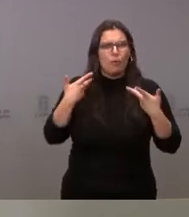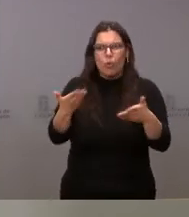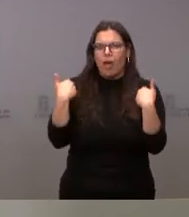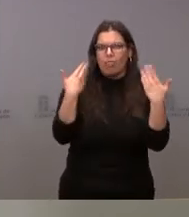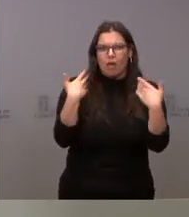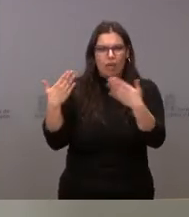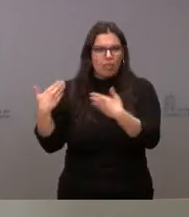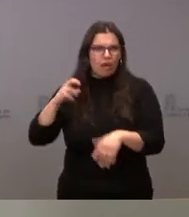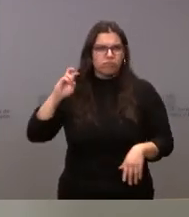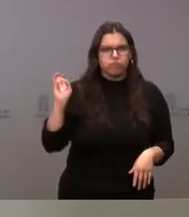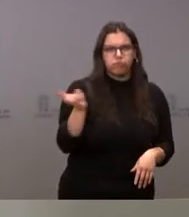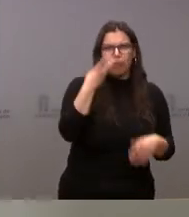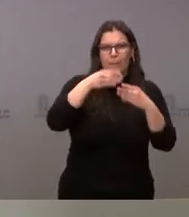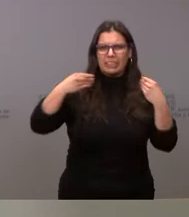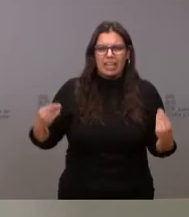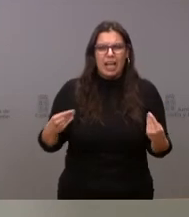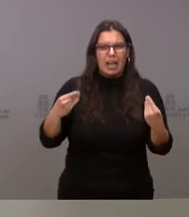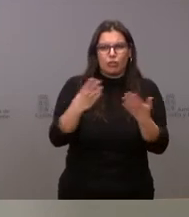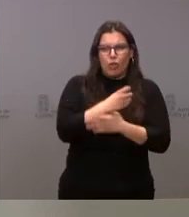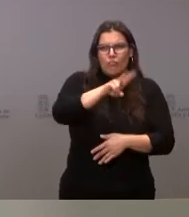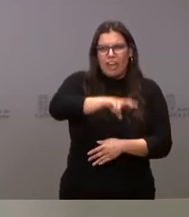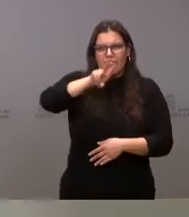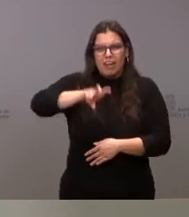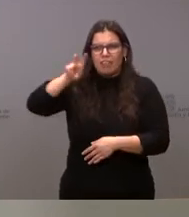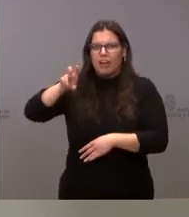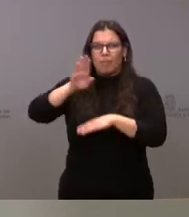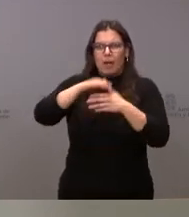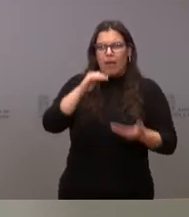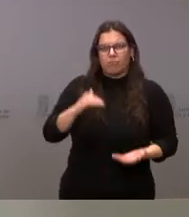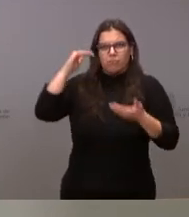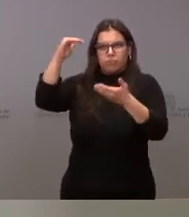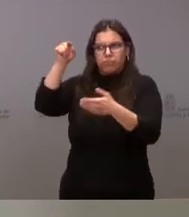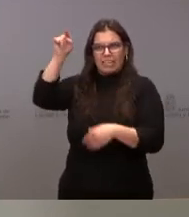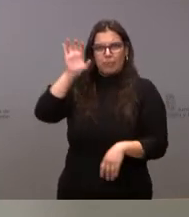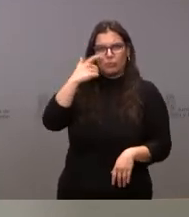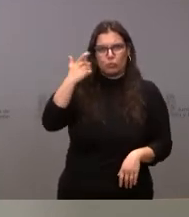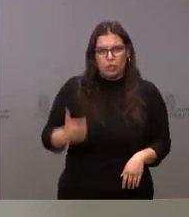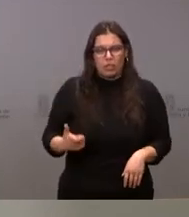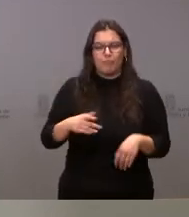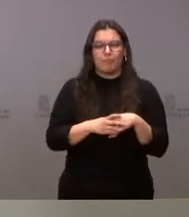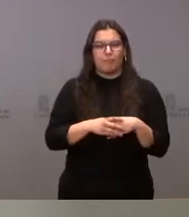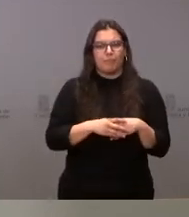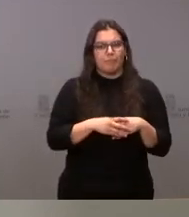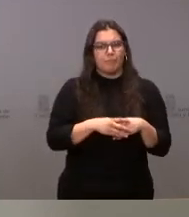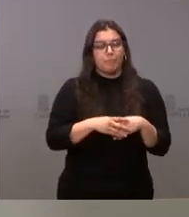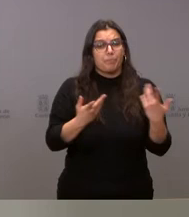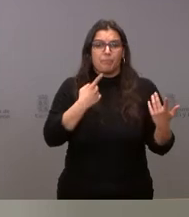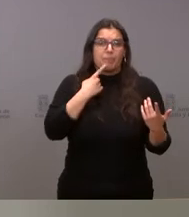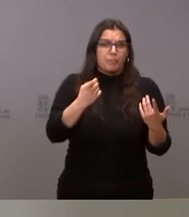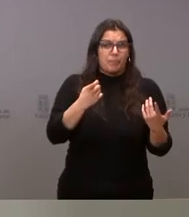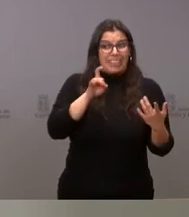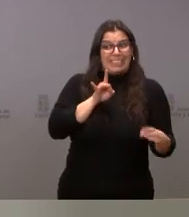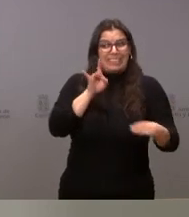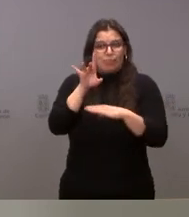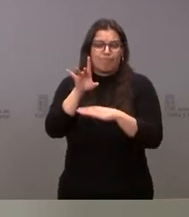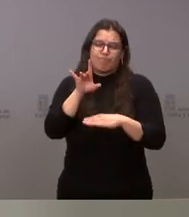todo tipo de material que pueda ser útil en este momento en Ucrania. Existe una dificultad de hacer llegar